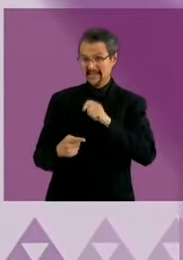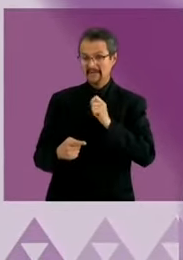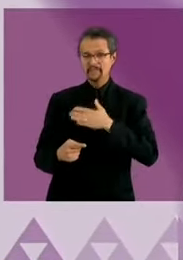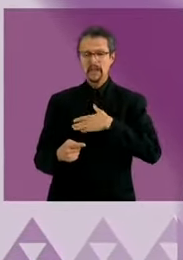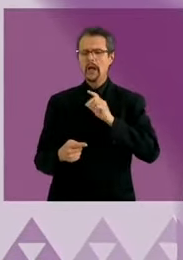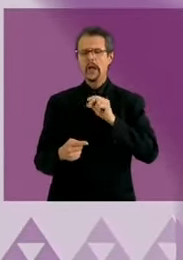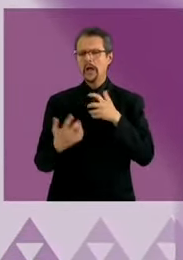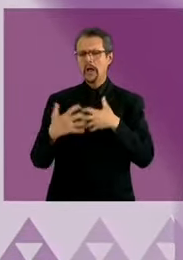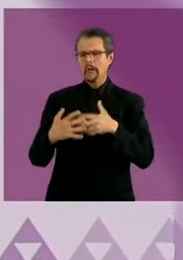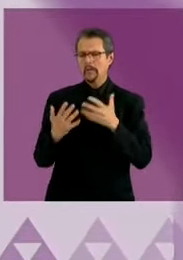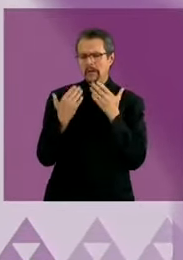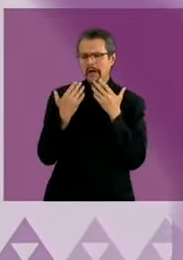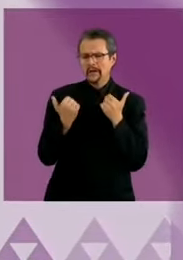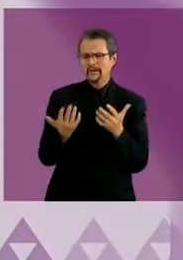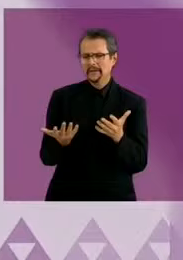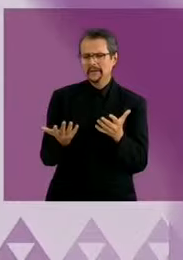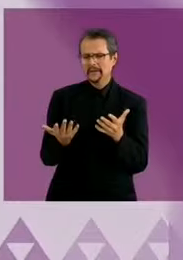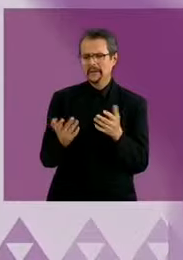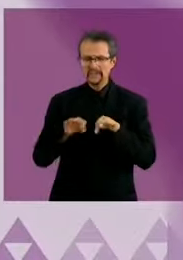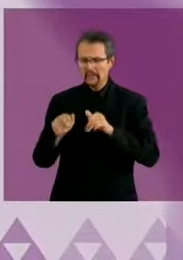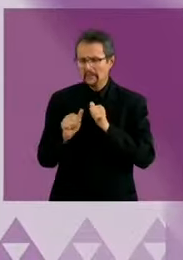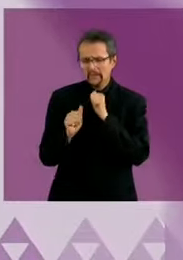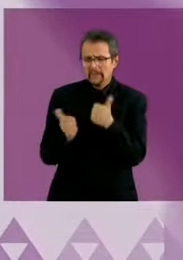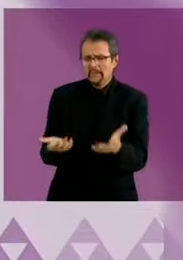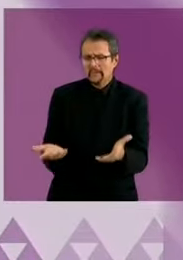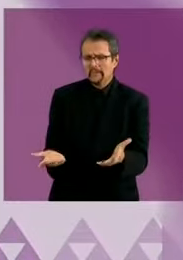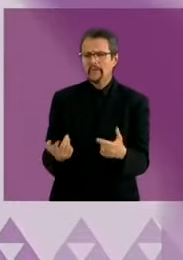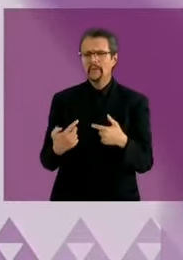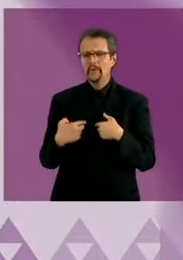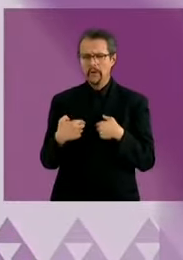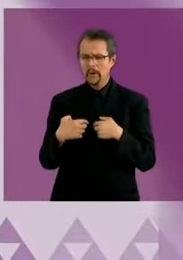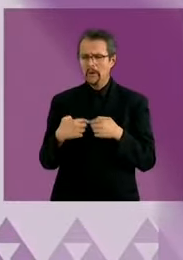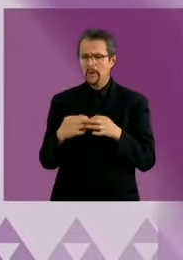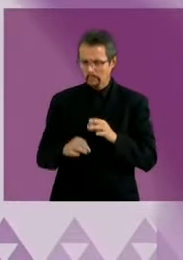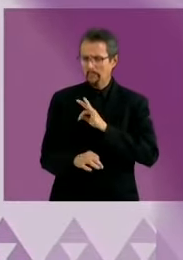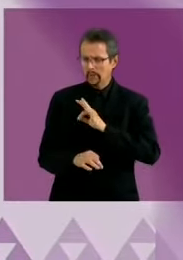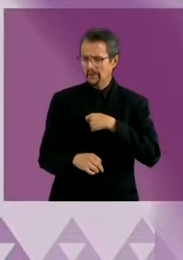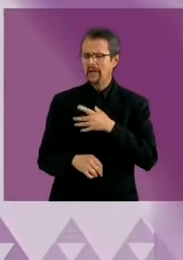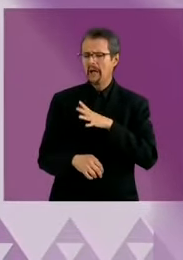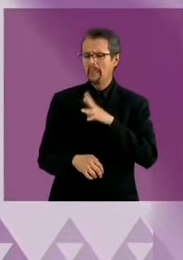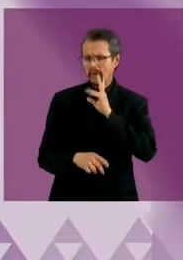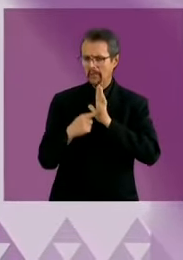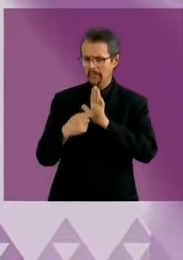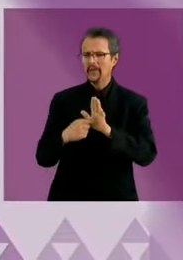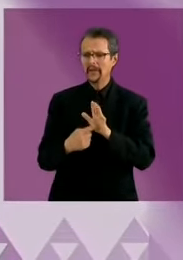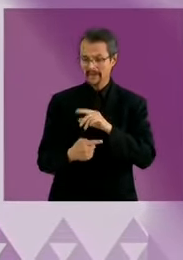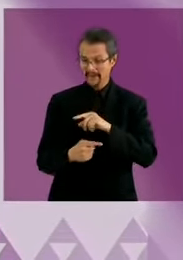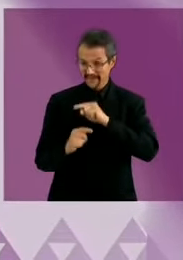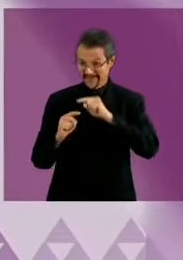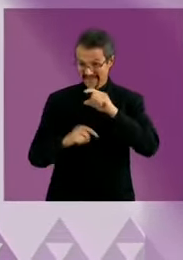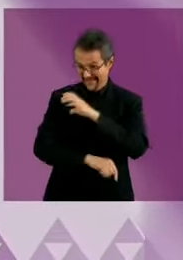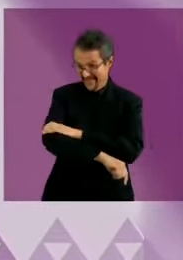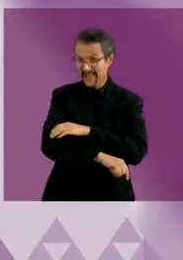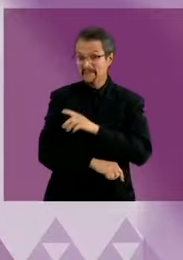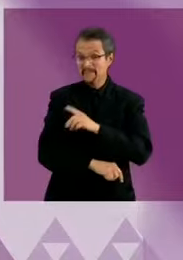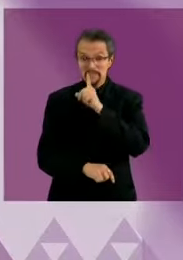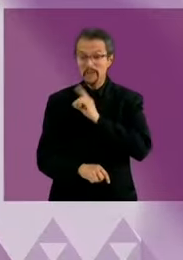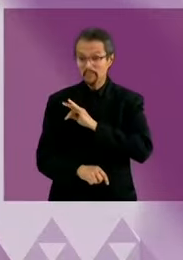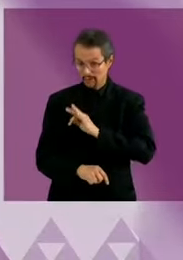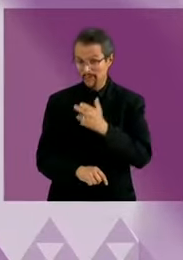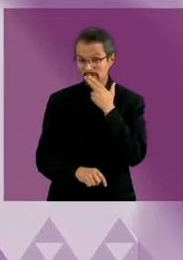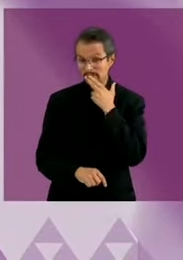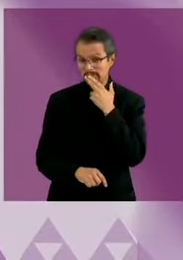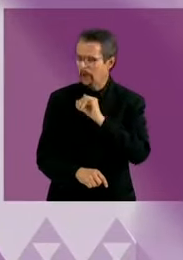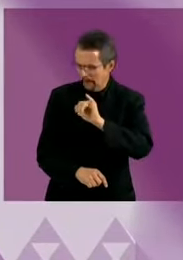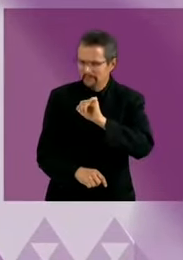No hay una sola operación en esa empresa. Y se lo demuestro. ¿El polígrafo sería un instrumento que se podría utilizar? Me parece que es un buen